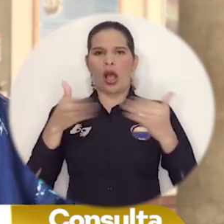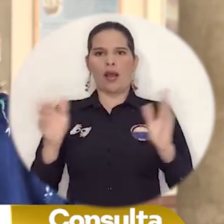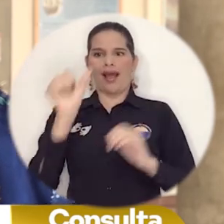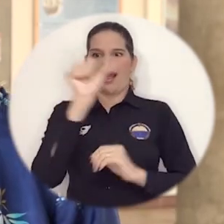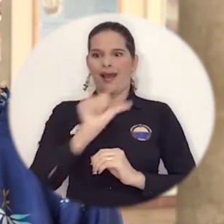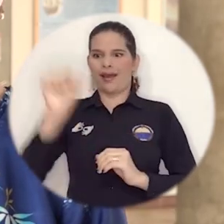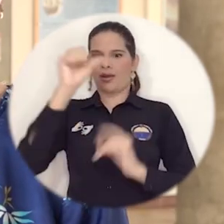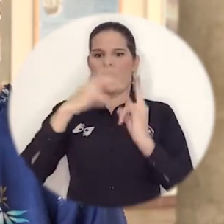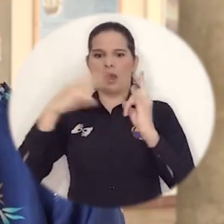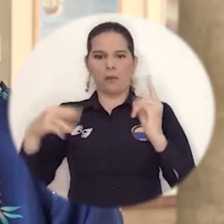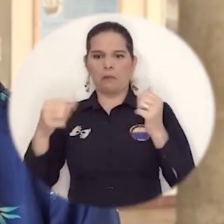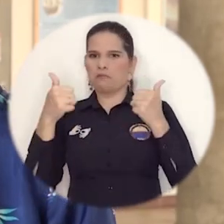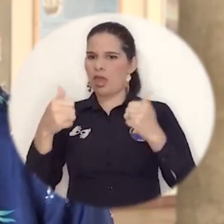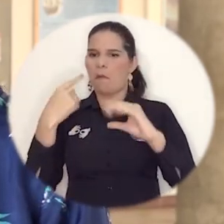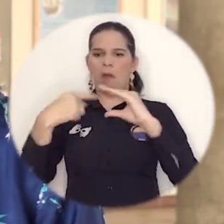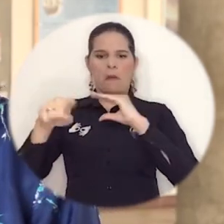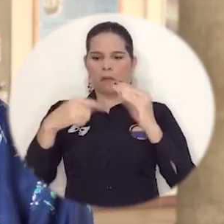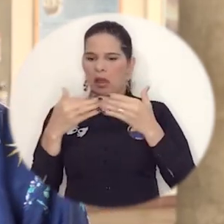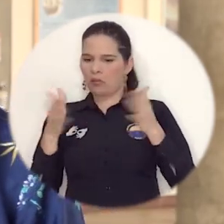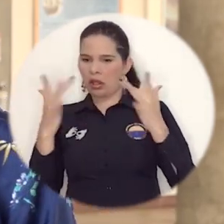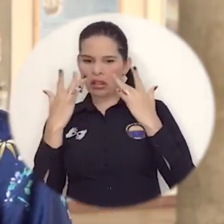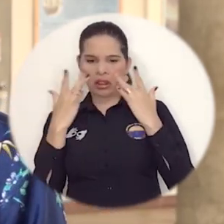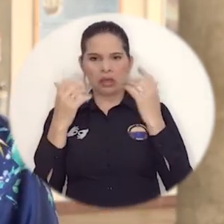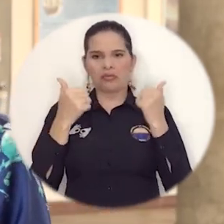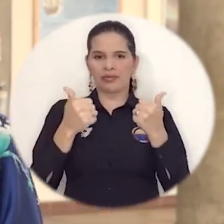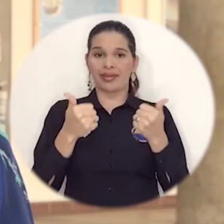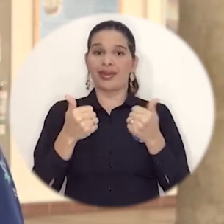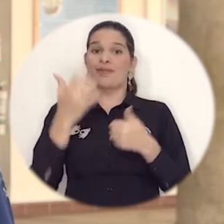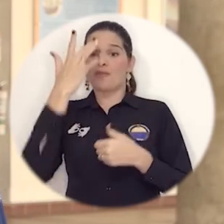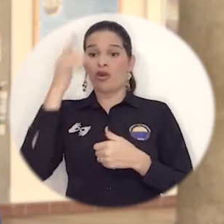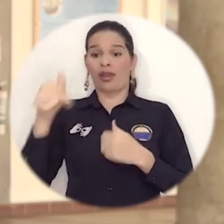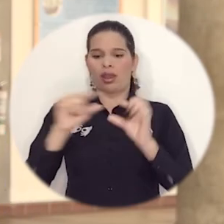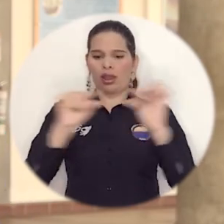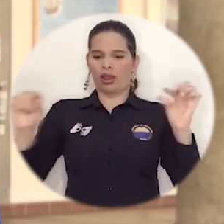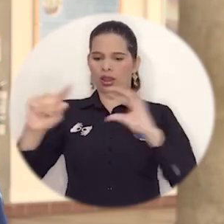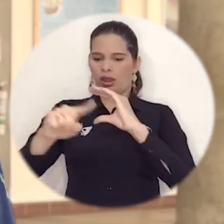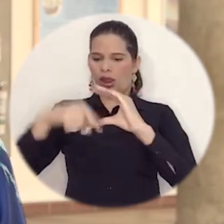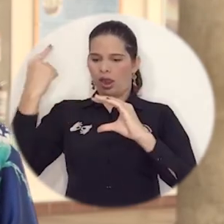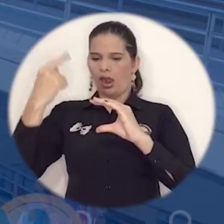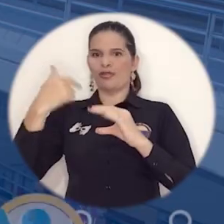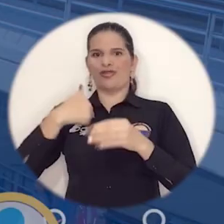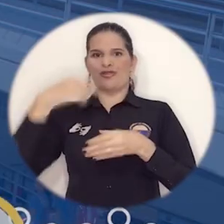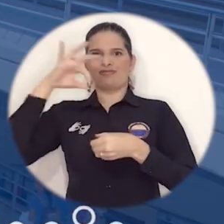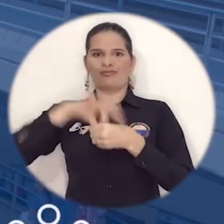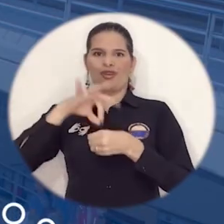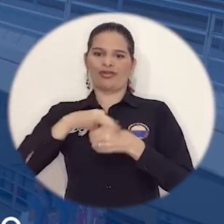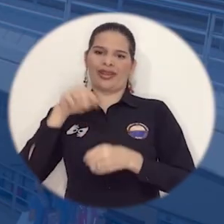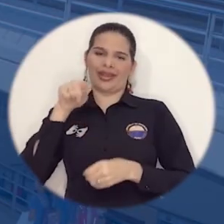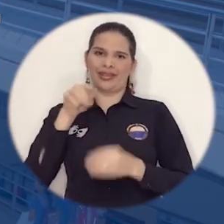que a este correo se les estará enviando la clave de acceso para ejercer su derecho al voto.